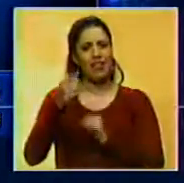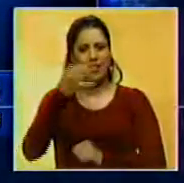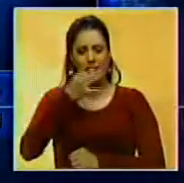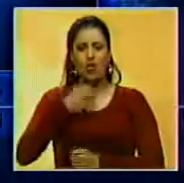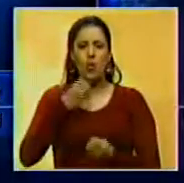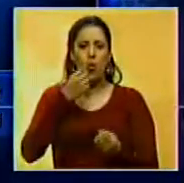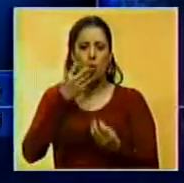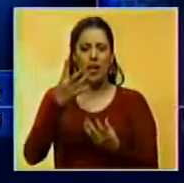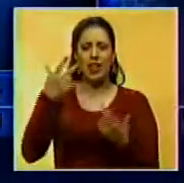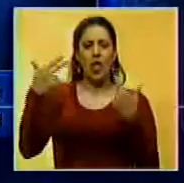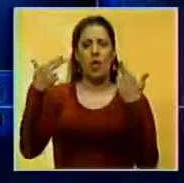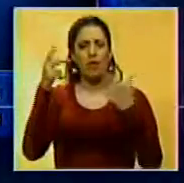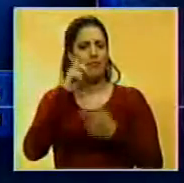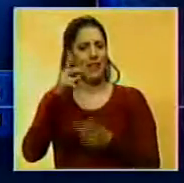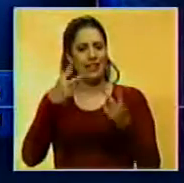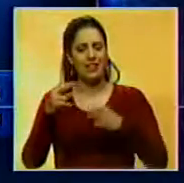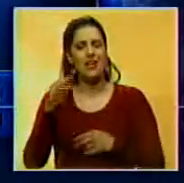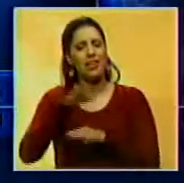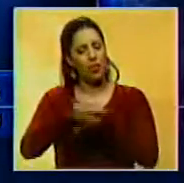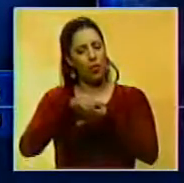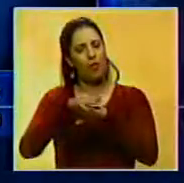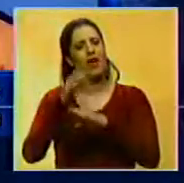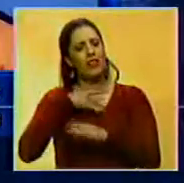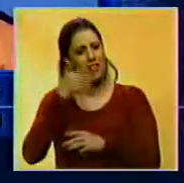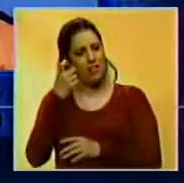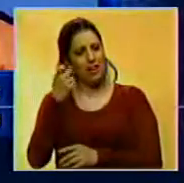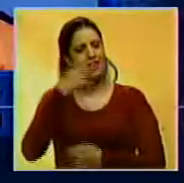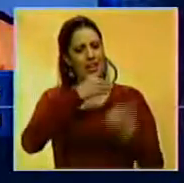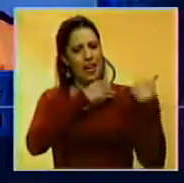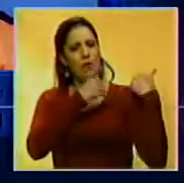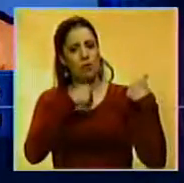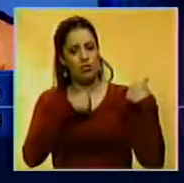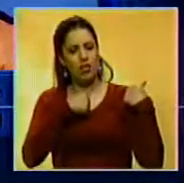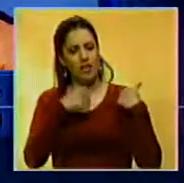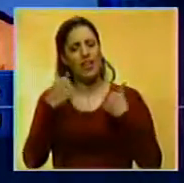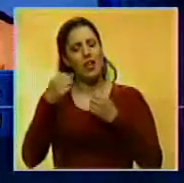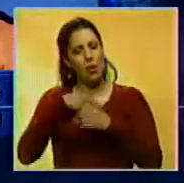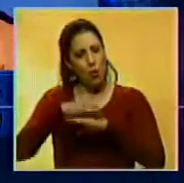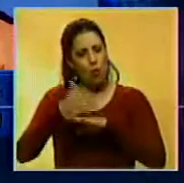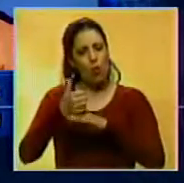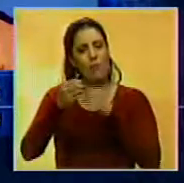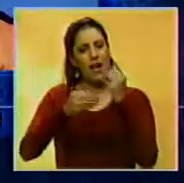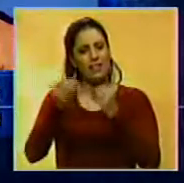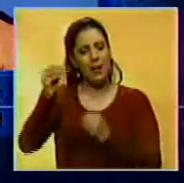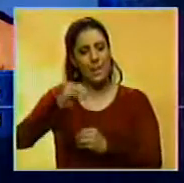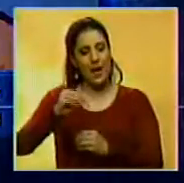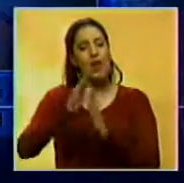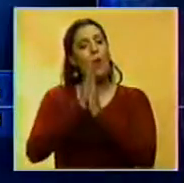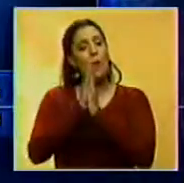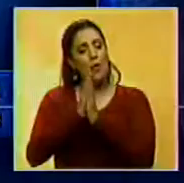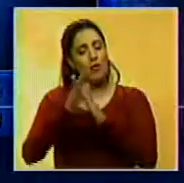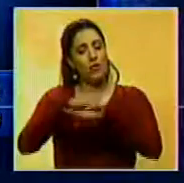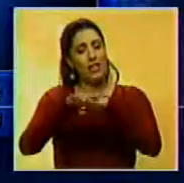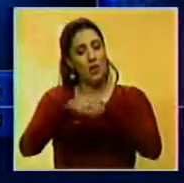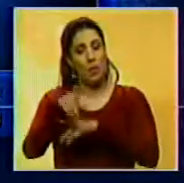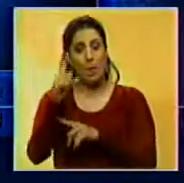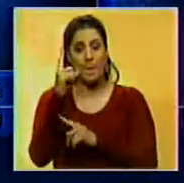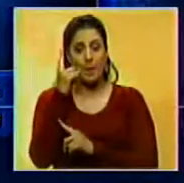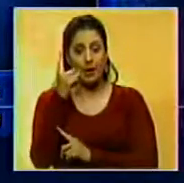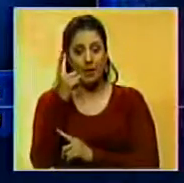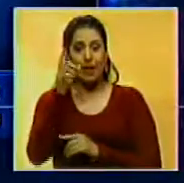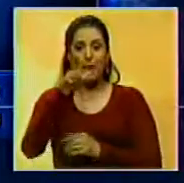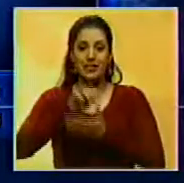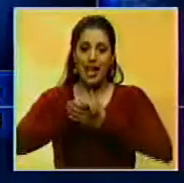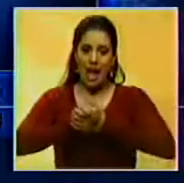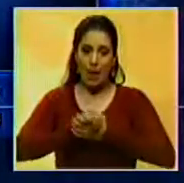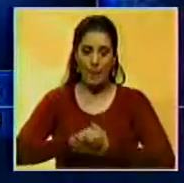al relatar cómo ocurrieron los hechos. Agregó que debió ser más responsable al manejarse tras la situación, por lo que pidió disculpas principalmente a